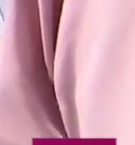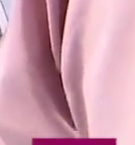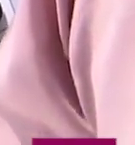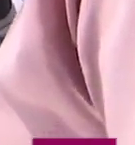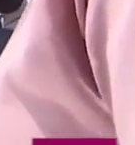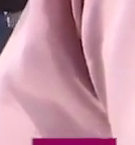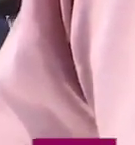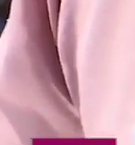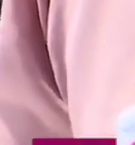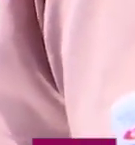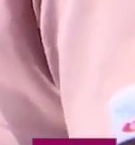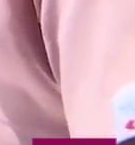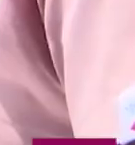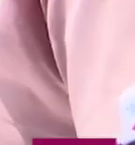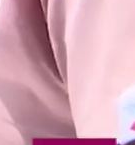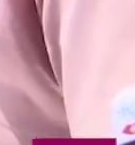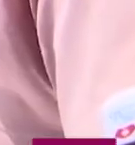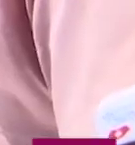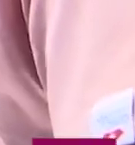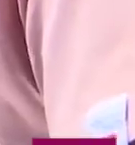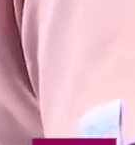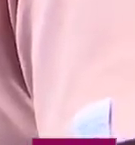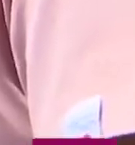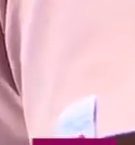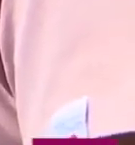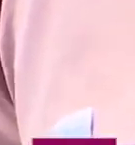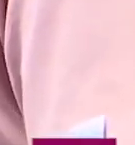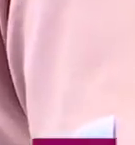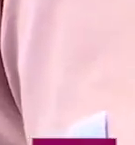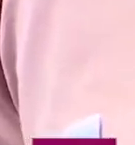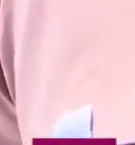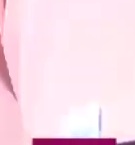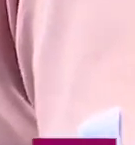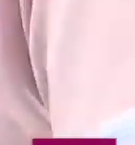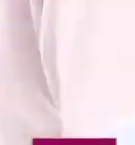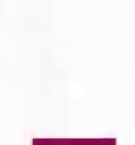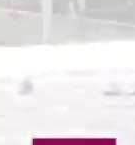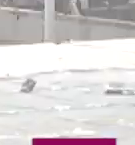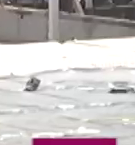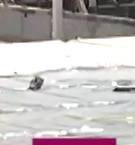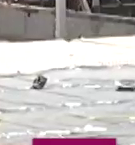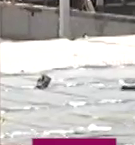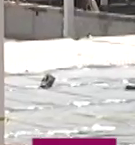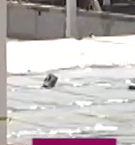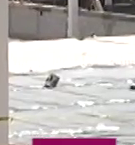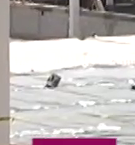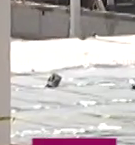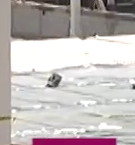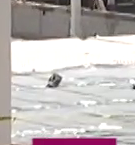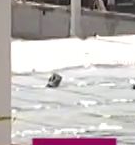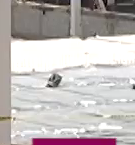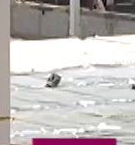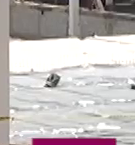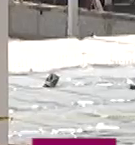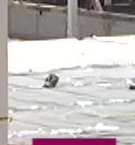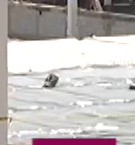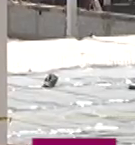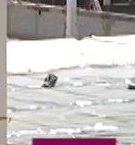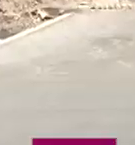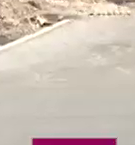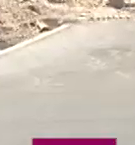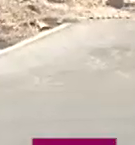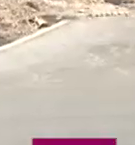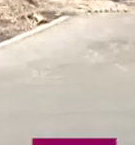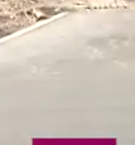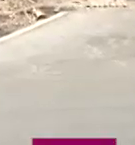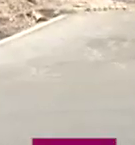una prácticamente ya práctica, vamos a la realidad ahora. En Apisaco, la mandataria estatal supervisó